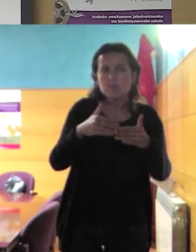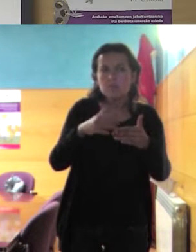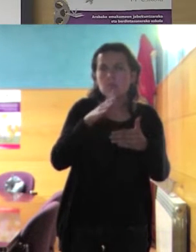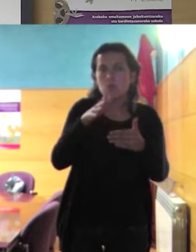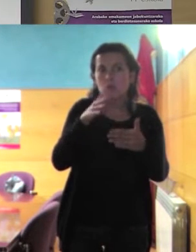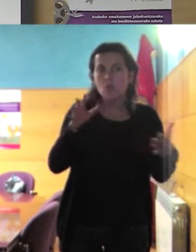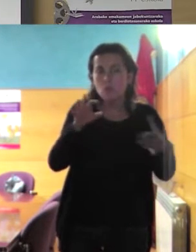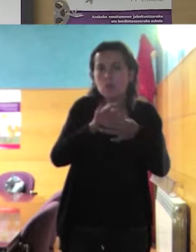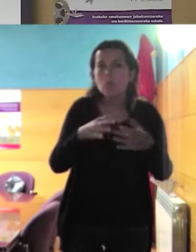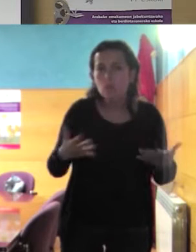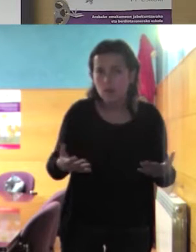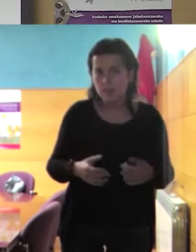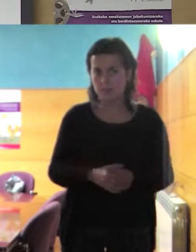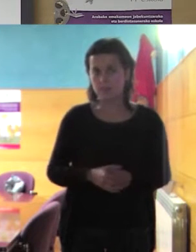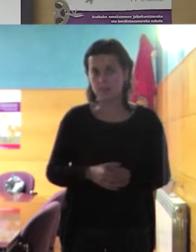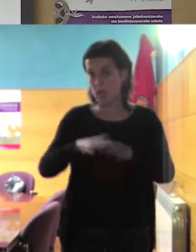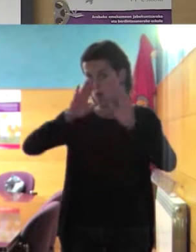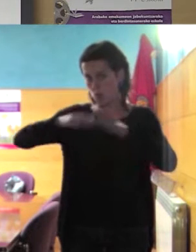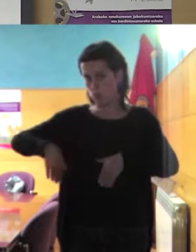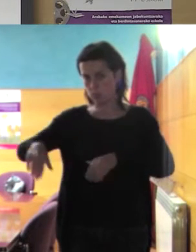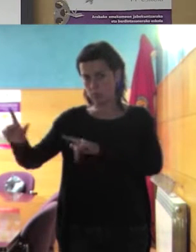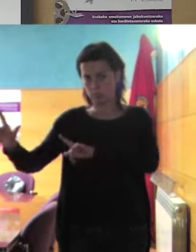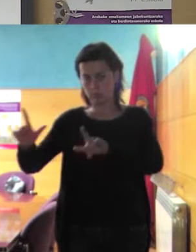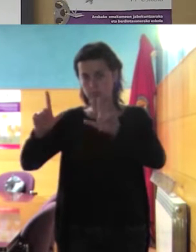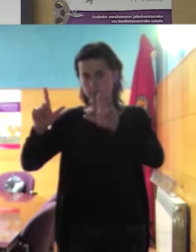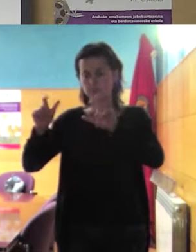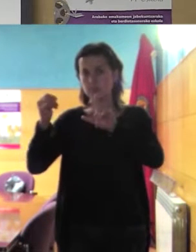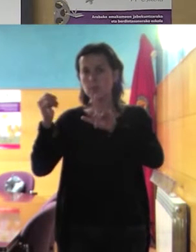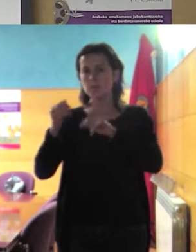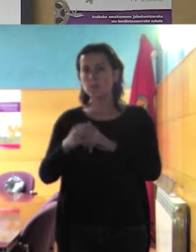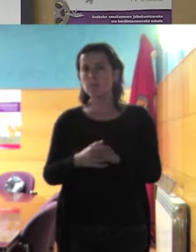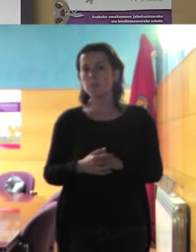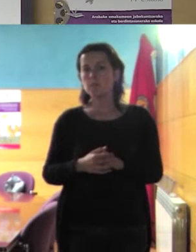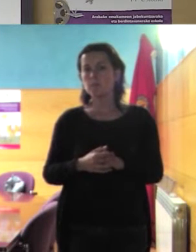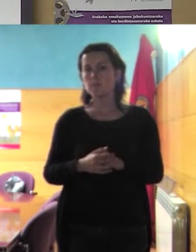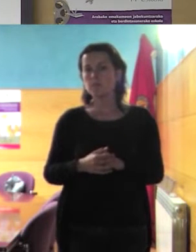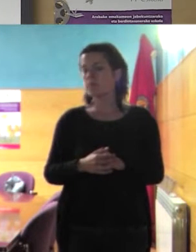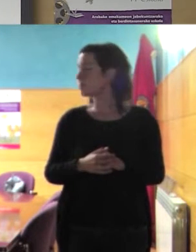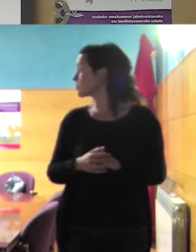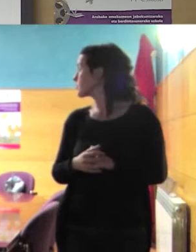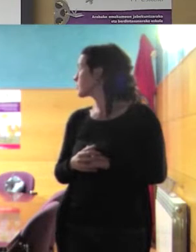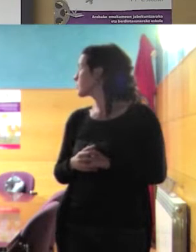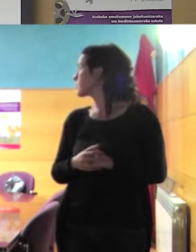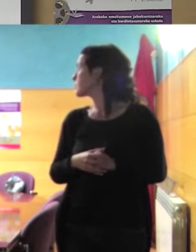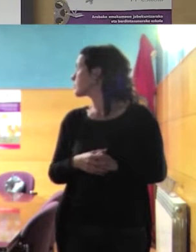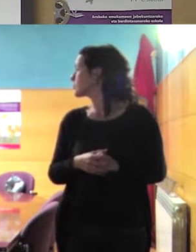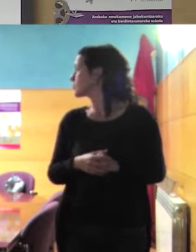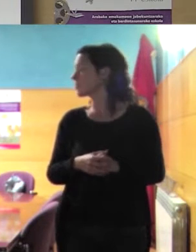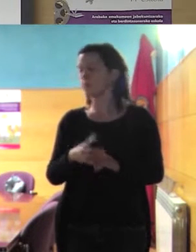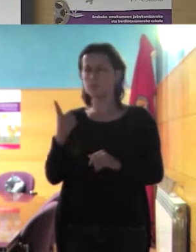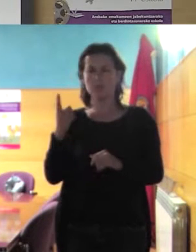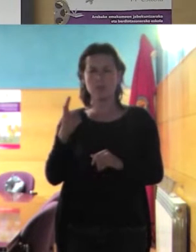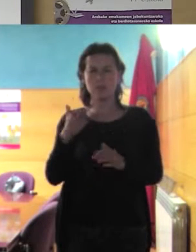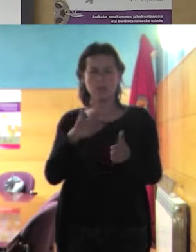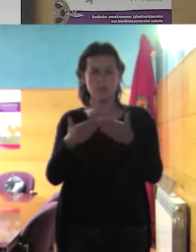traigo por último esta viñeta que está que es de a ver Susana